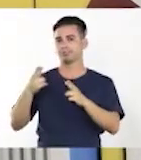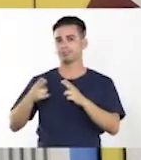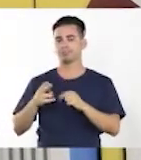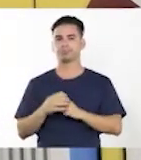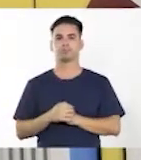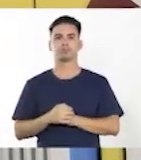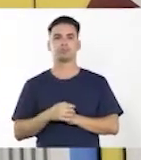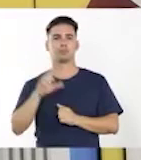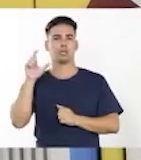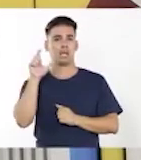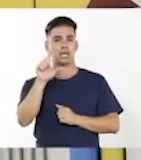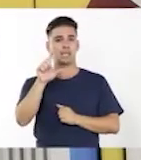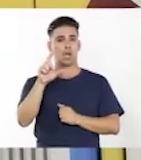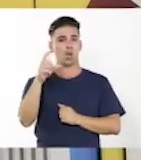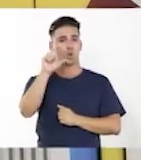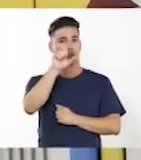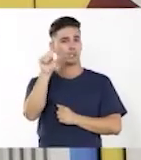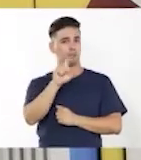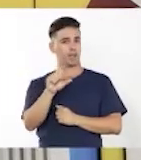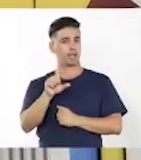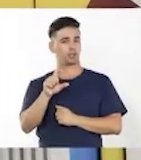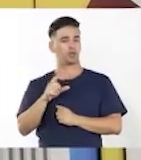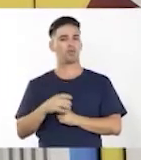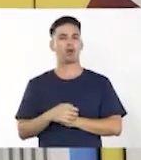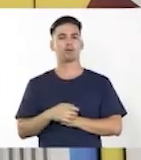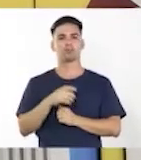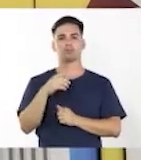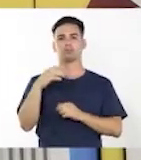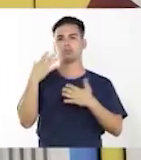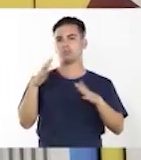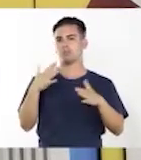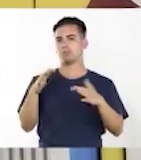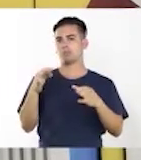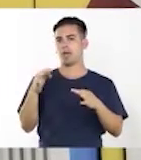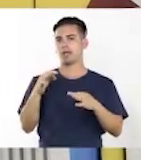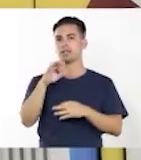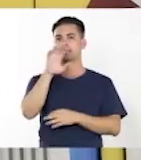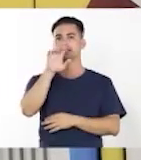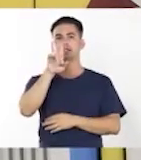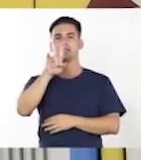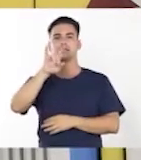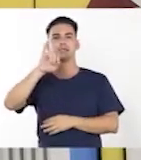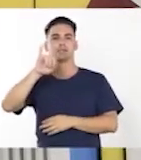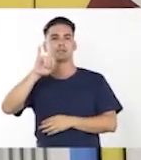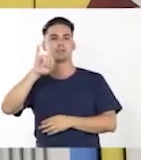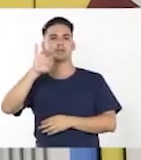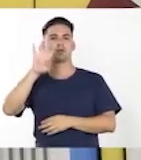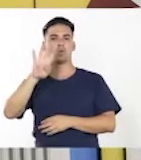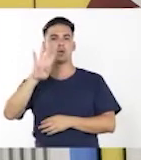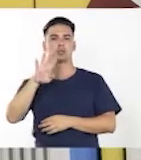página 64, extraiga una oración subordinada adjetiva.